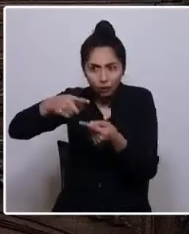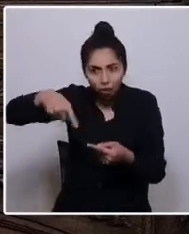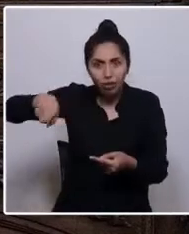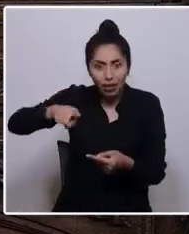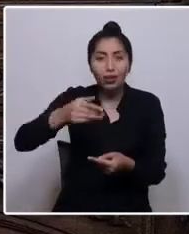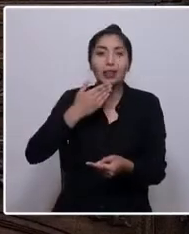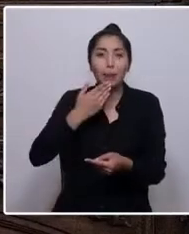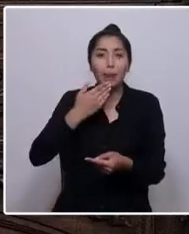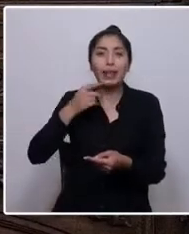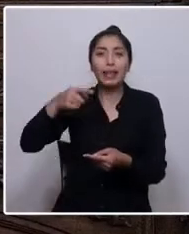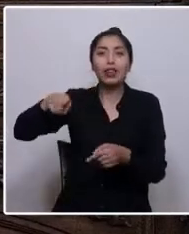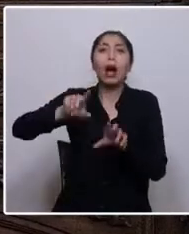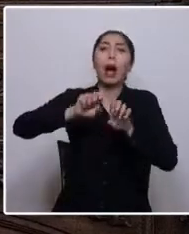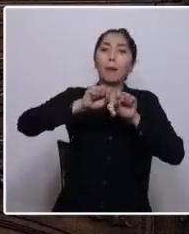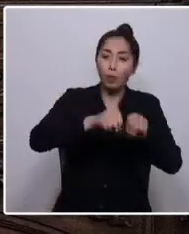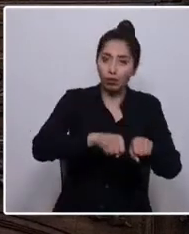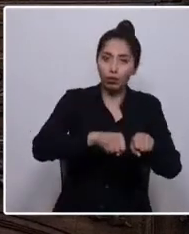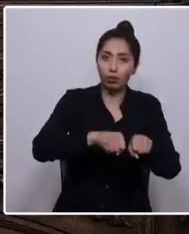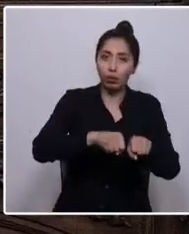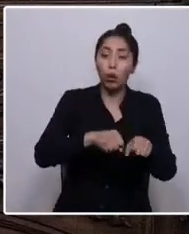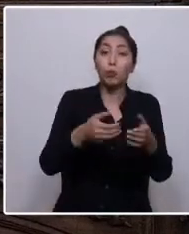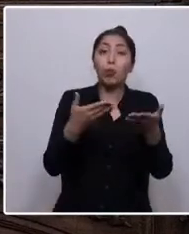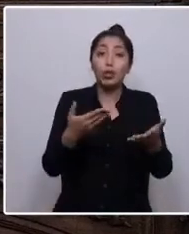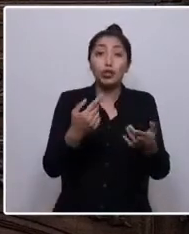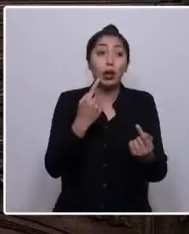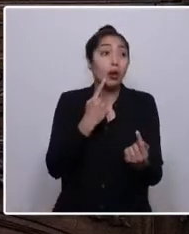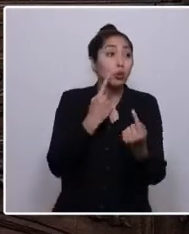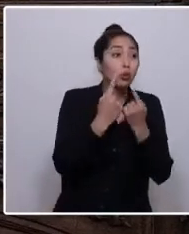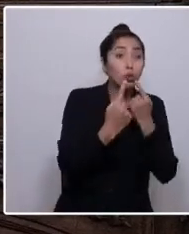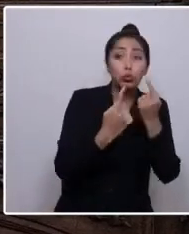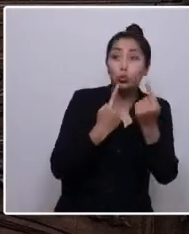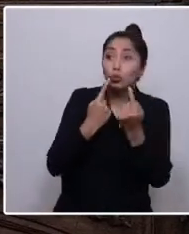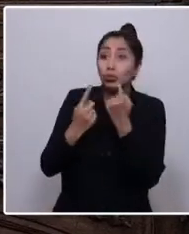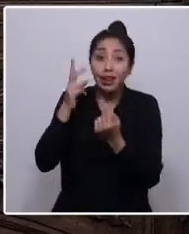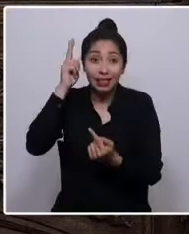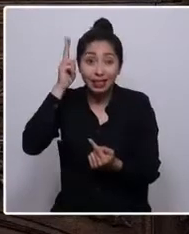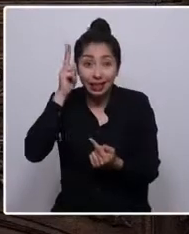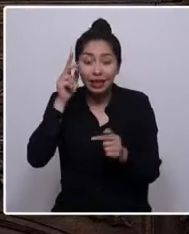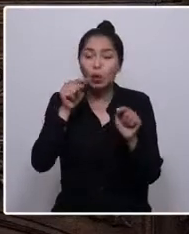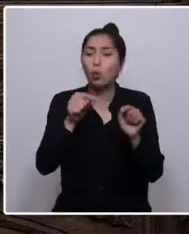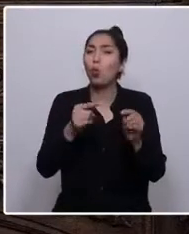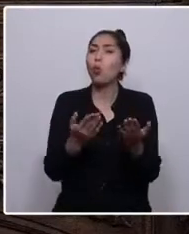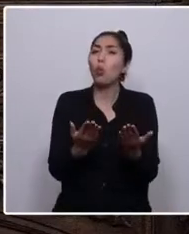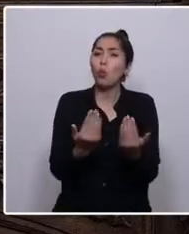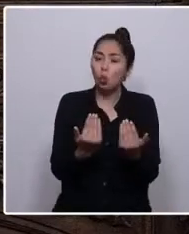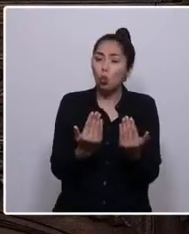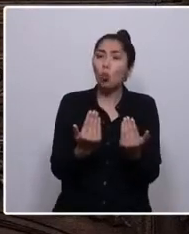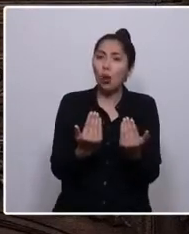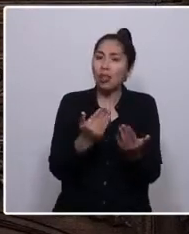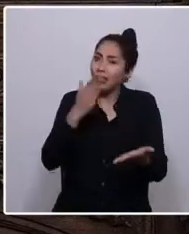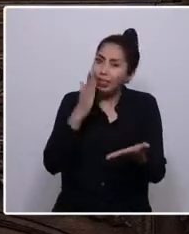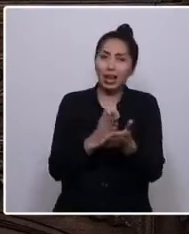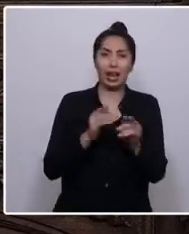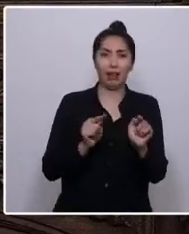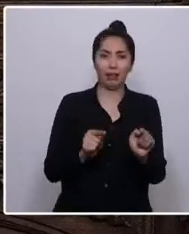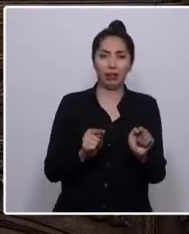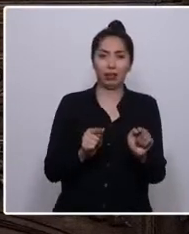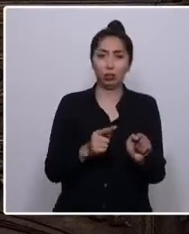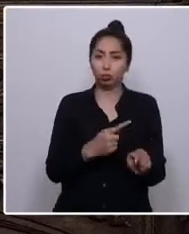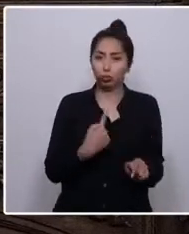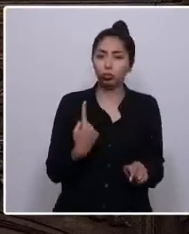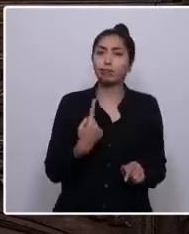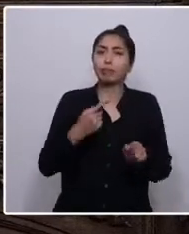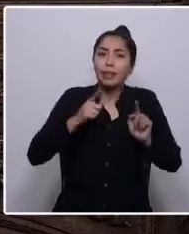Por lo tanto, la consulta es una necesidad imperiosa. Y tenemos que crear las